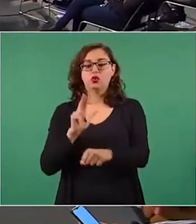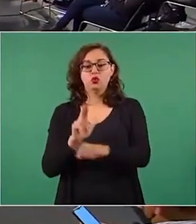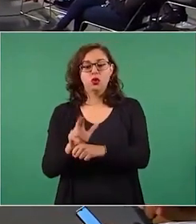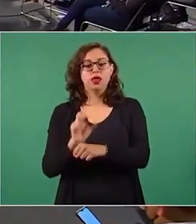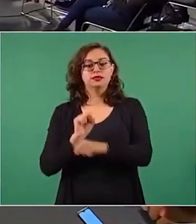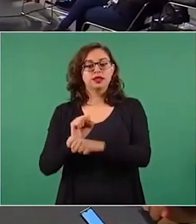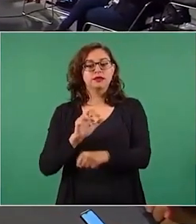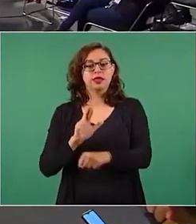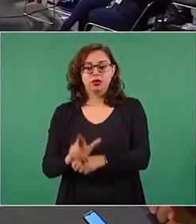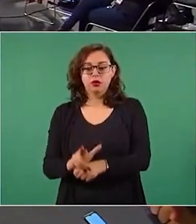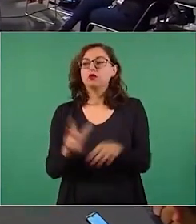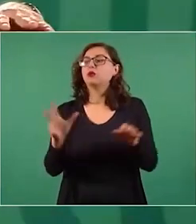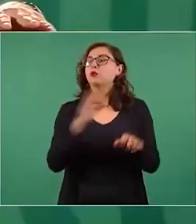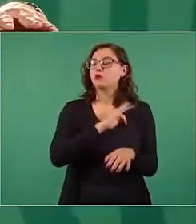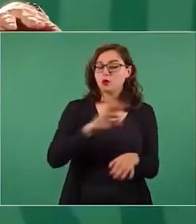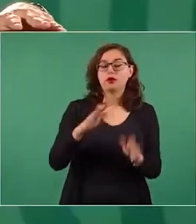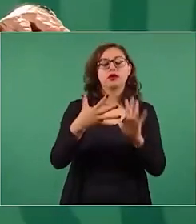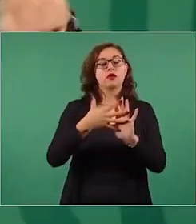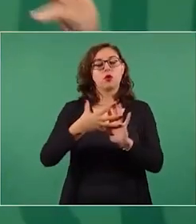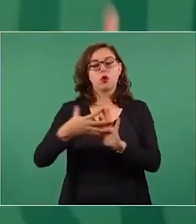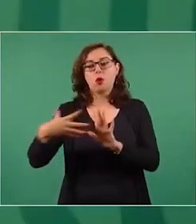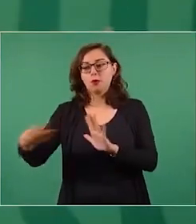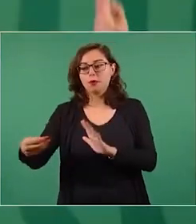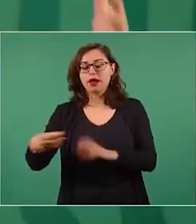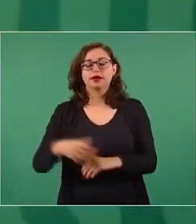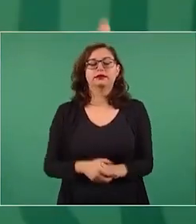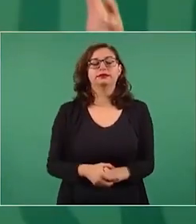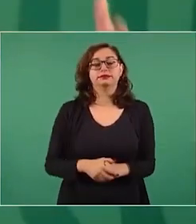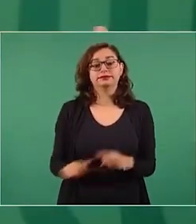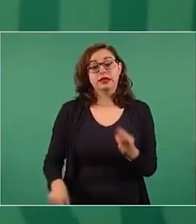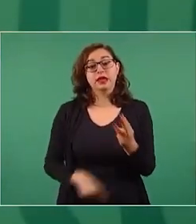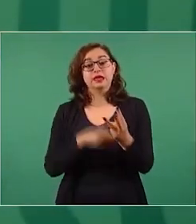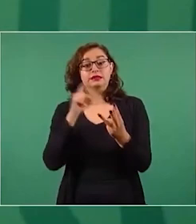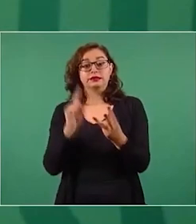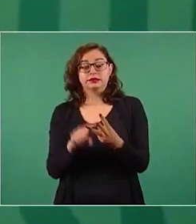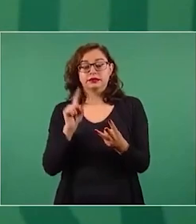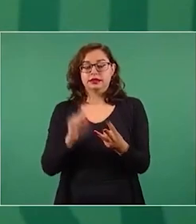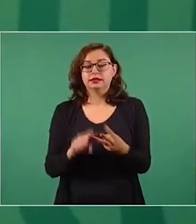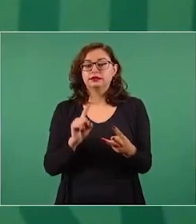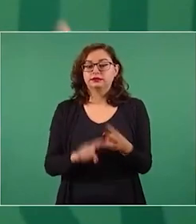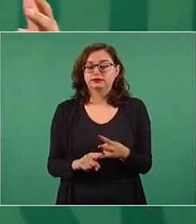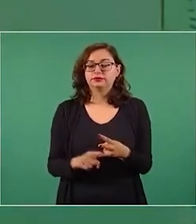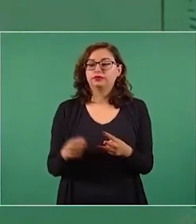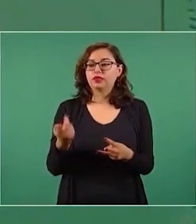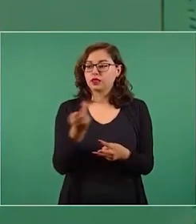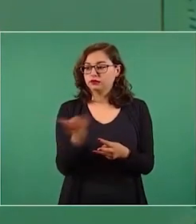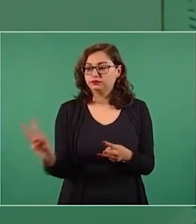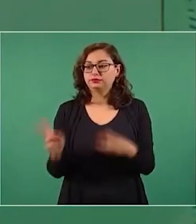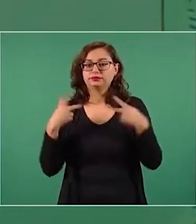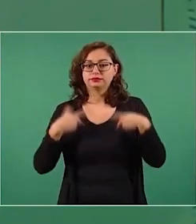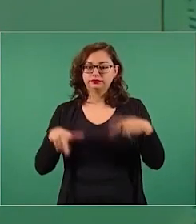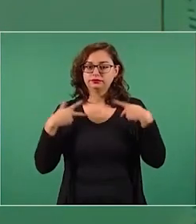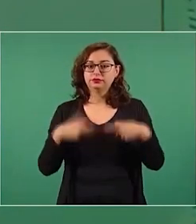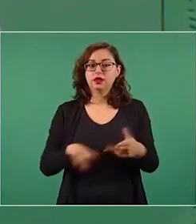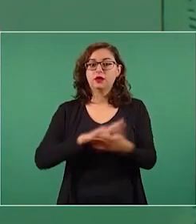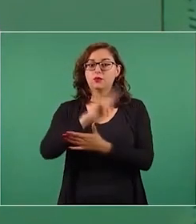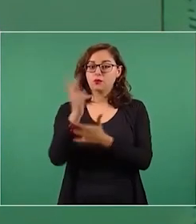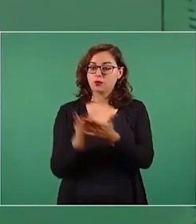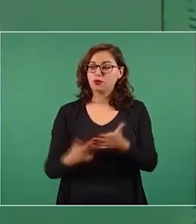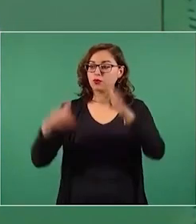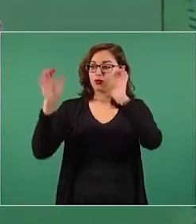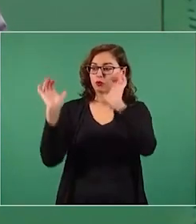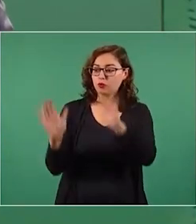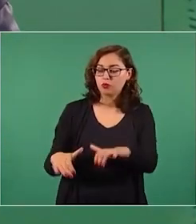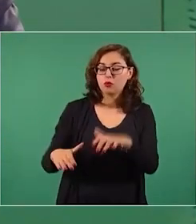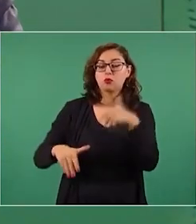Aparte de eso, que la gente que se inscriba en esos programas también tenga